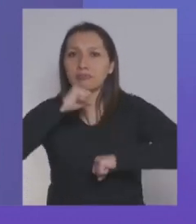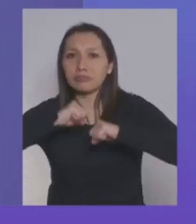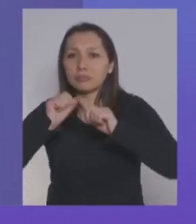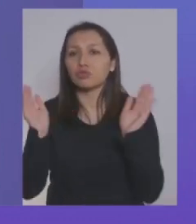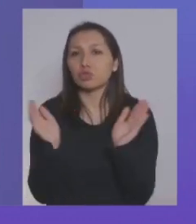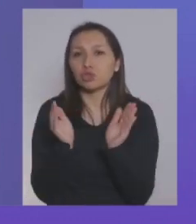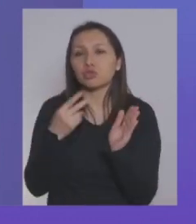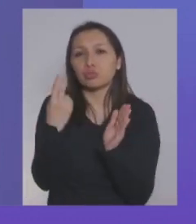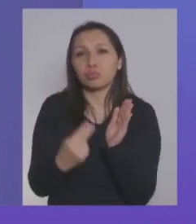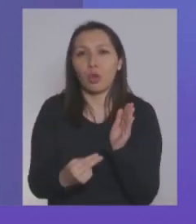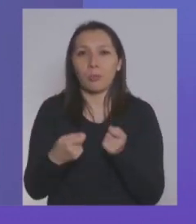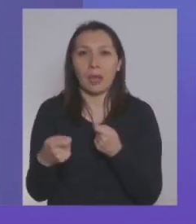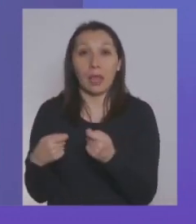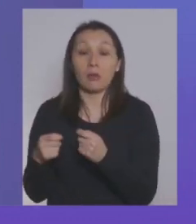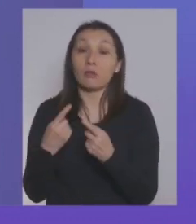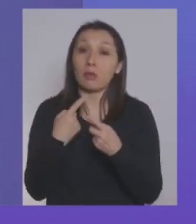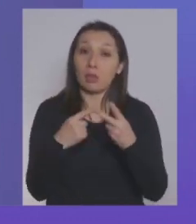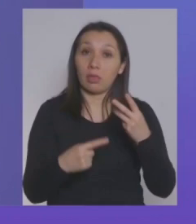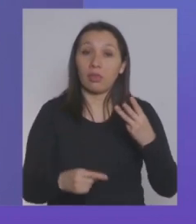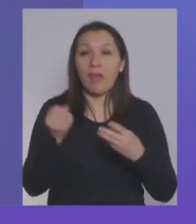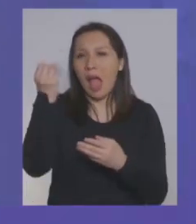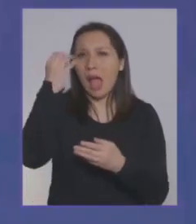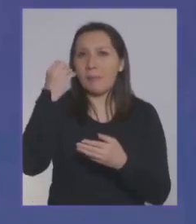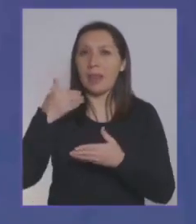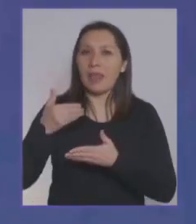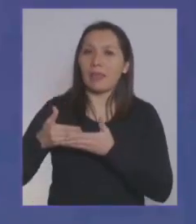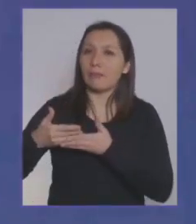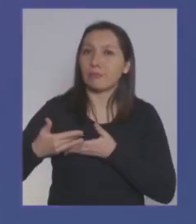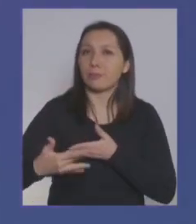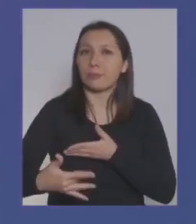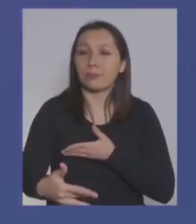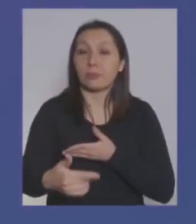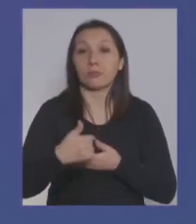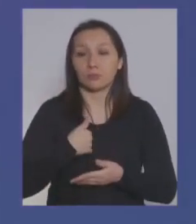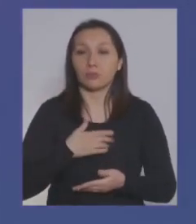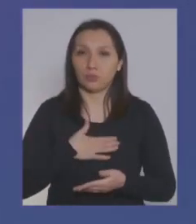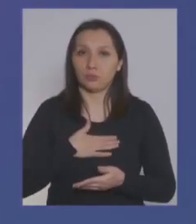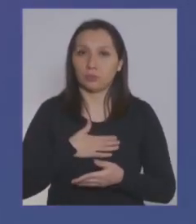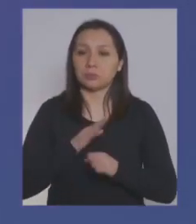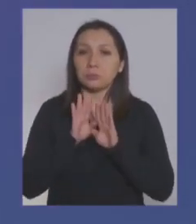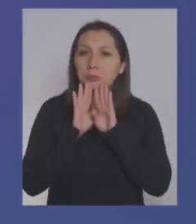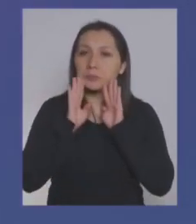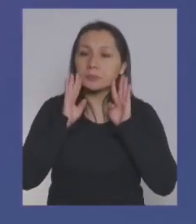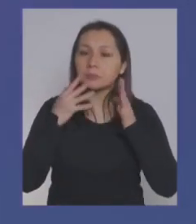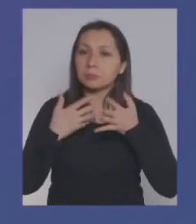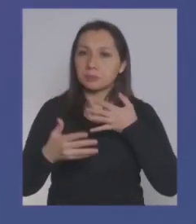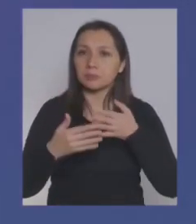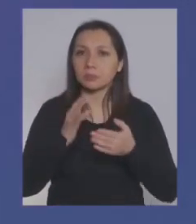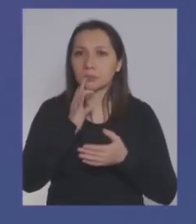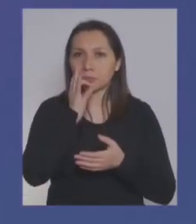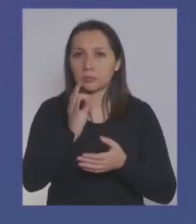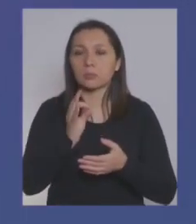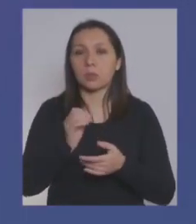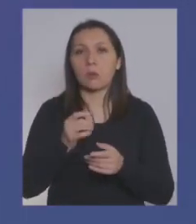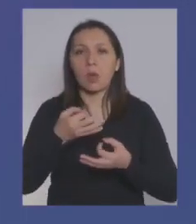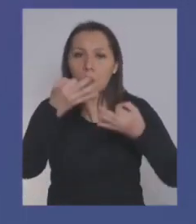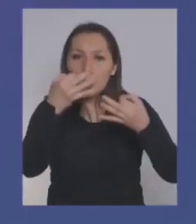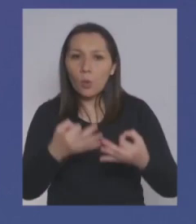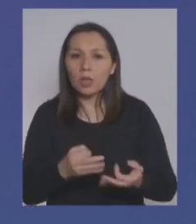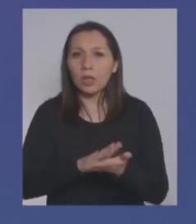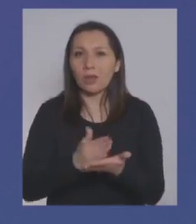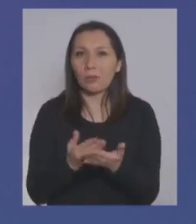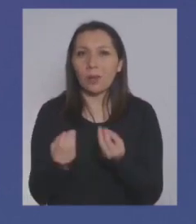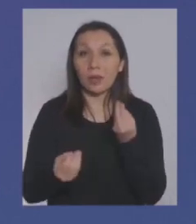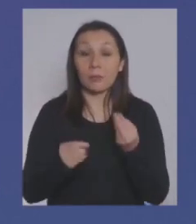etc. Hay varios aprendizajes en el camino. Y yo quiero ser súper transparente y honesto y rendir cuentas sobre esto, porque